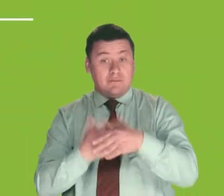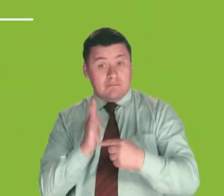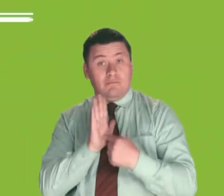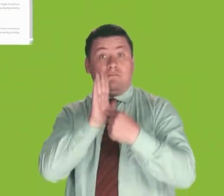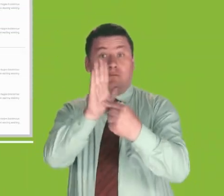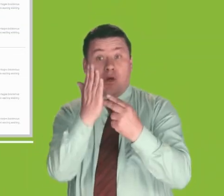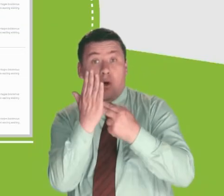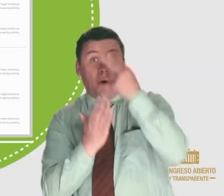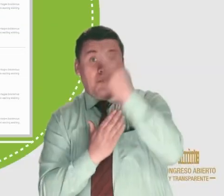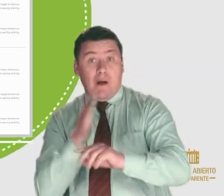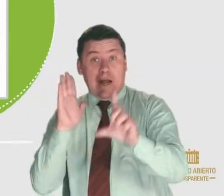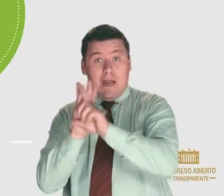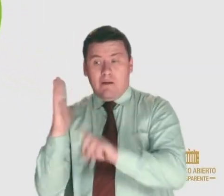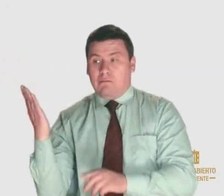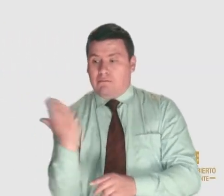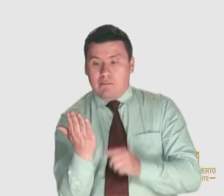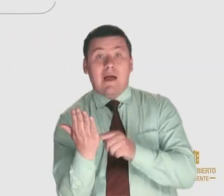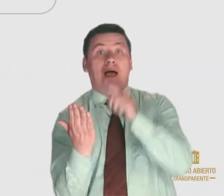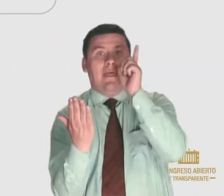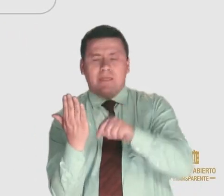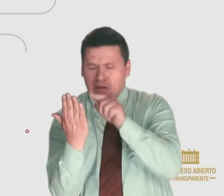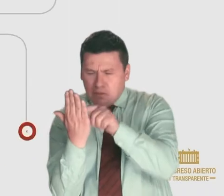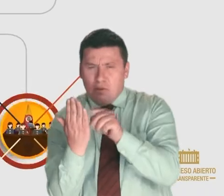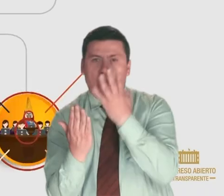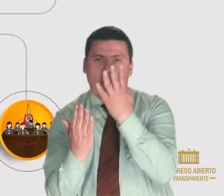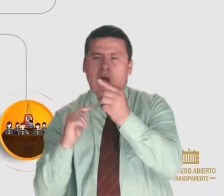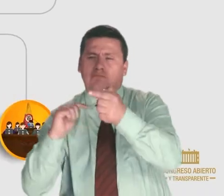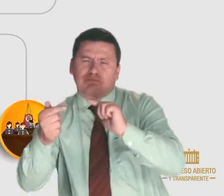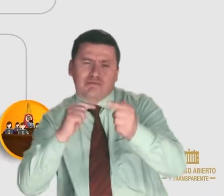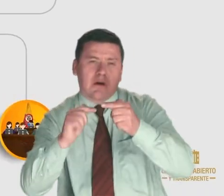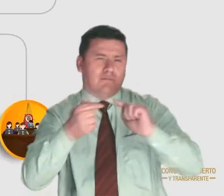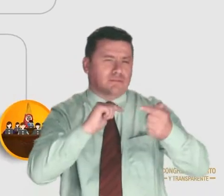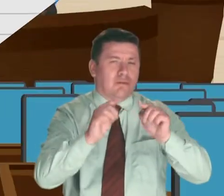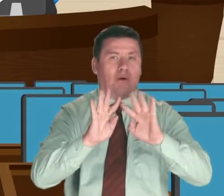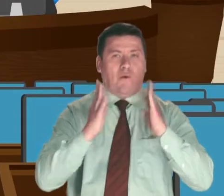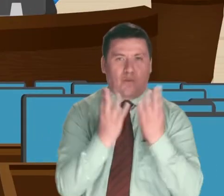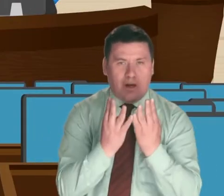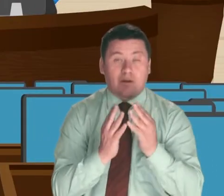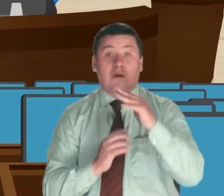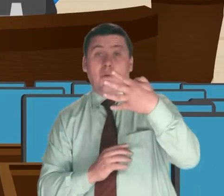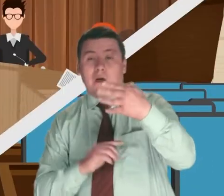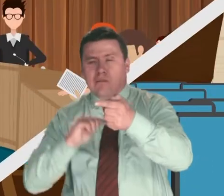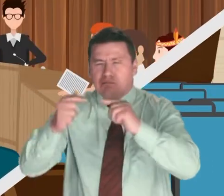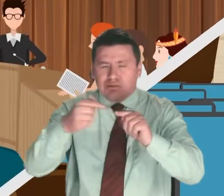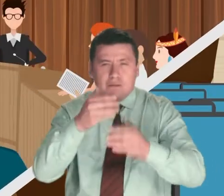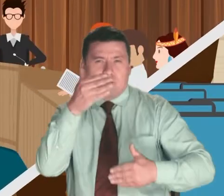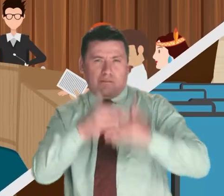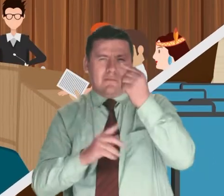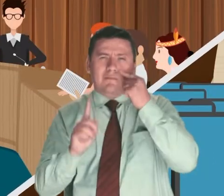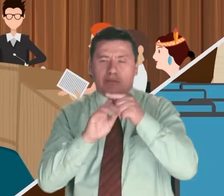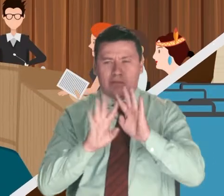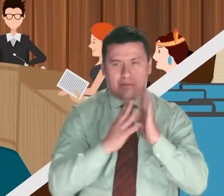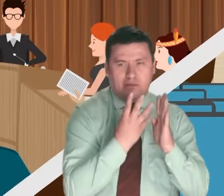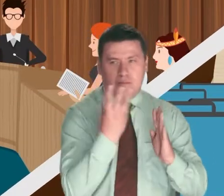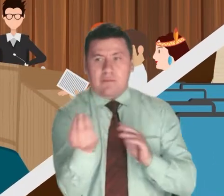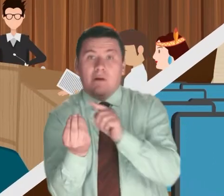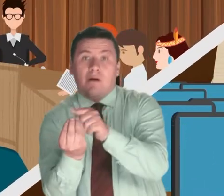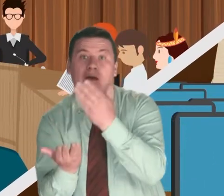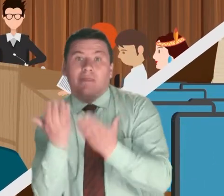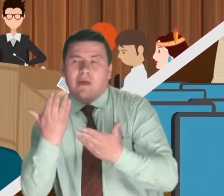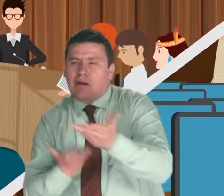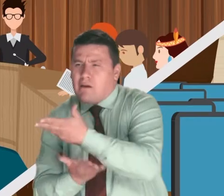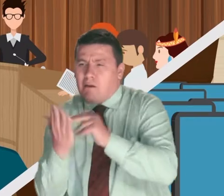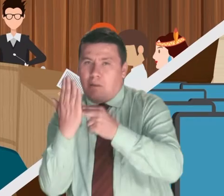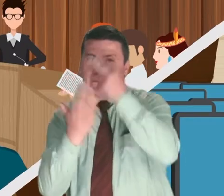presentado el proyecto de ley, este debe superar cuatro debates en el Congreso. Estos debates inician en una de las comisiones de acuerdo a la